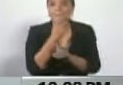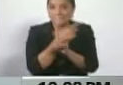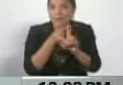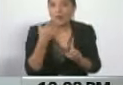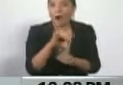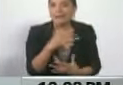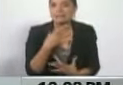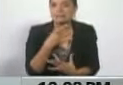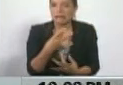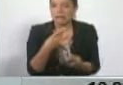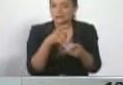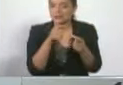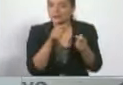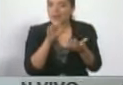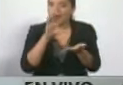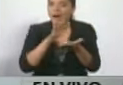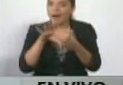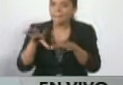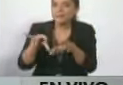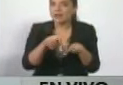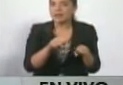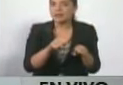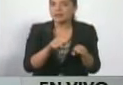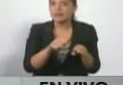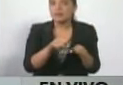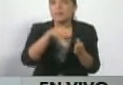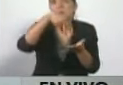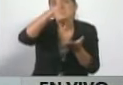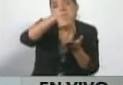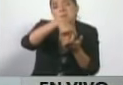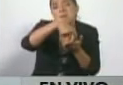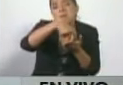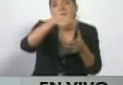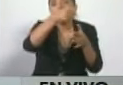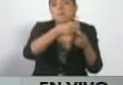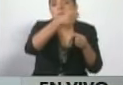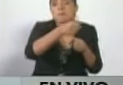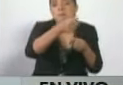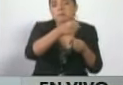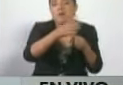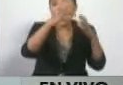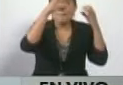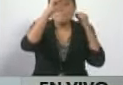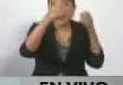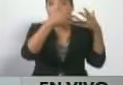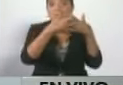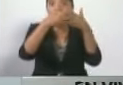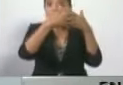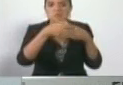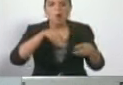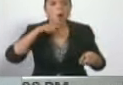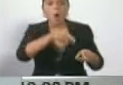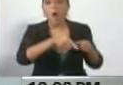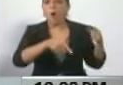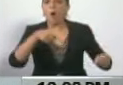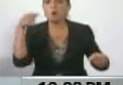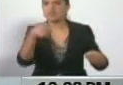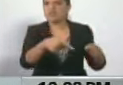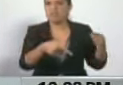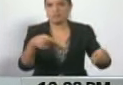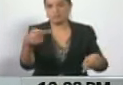individualistas, arrodillados a la embajada gringa que de manera vulgar le da órdenes a todos los dirigentes. No hay hueso sano.